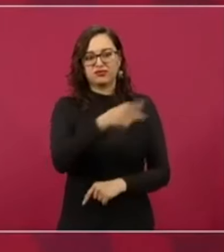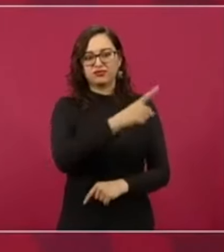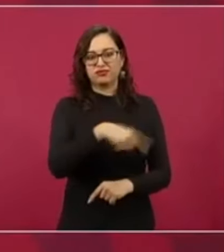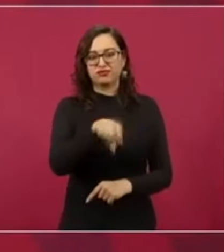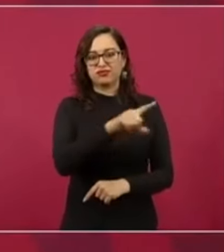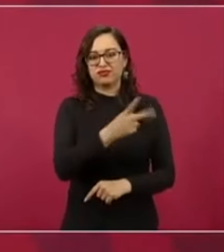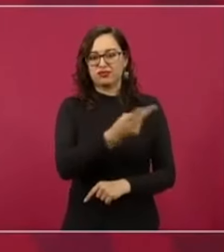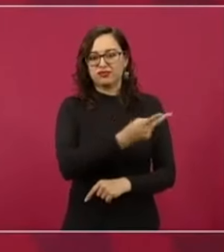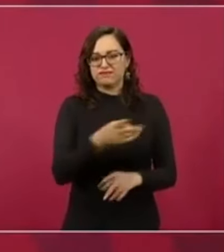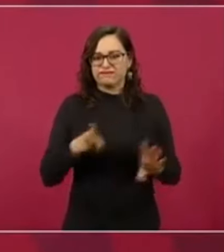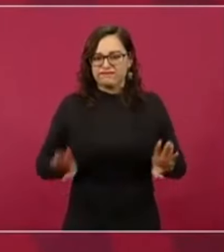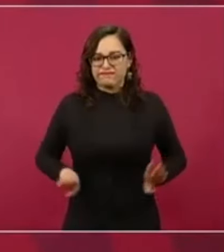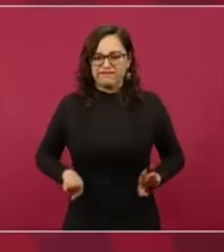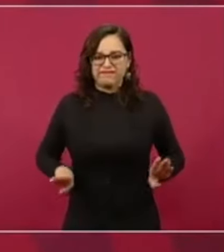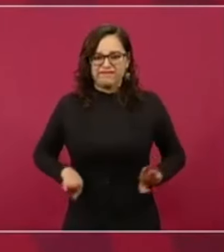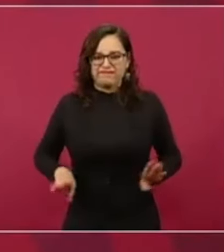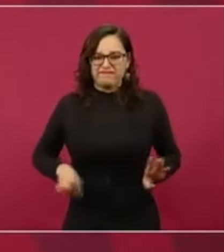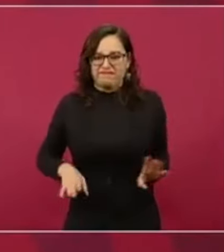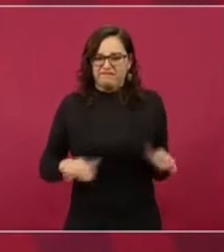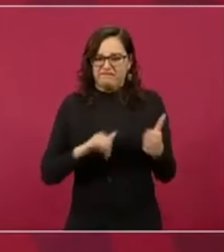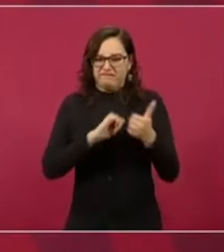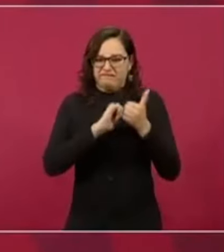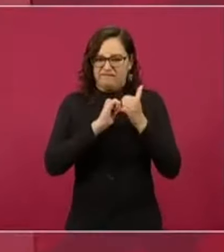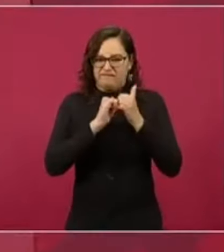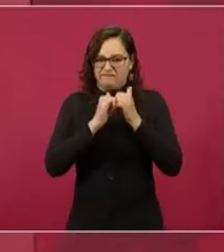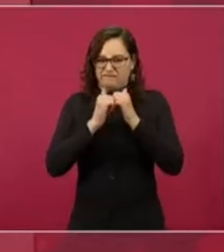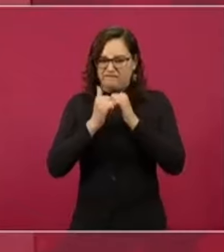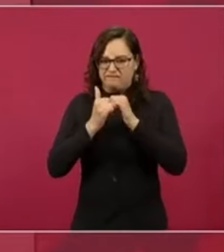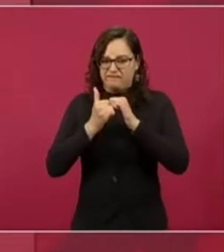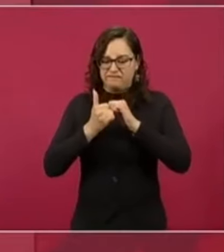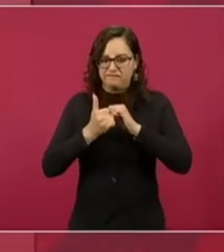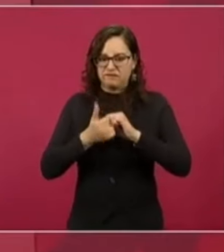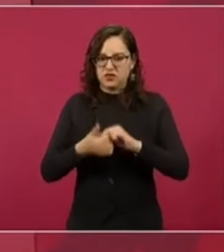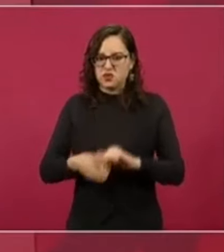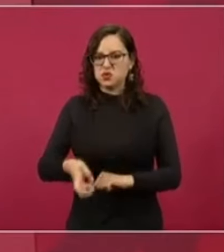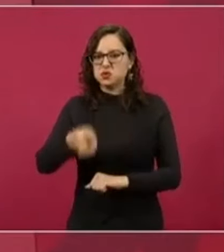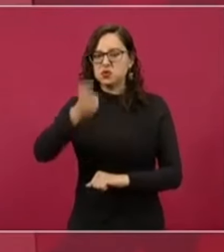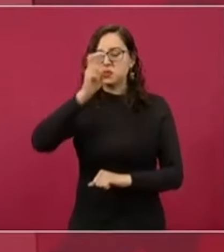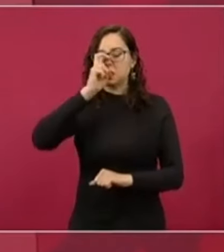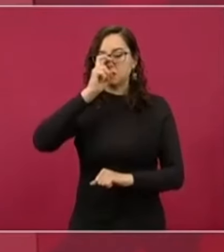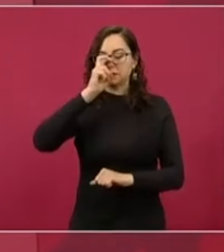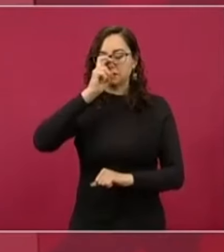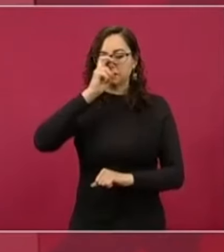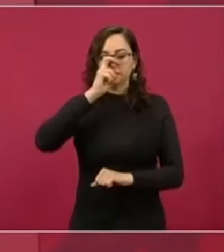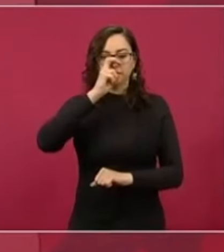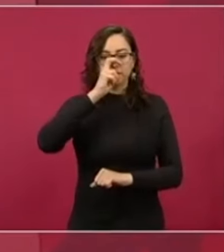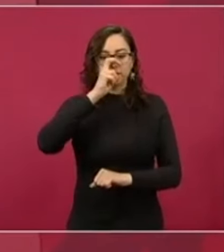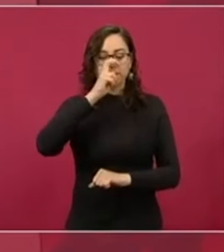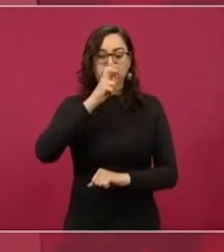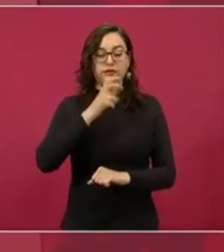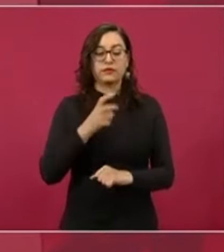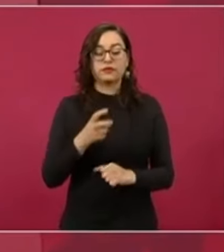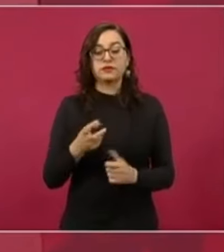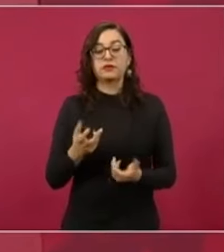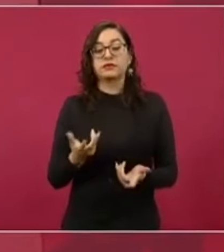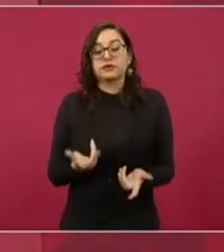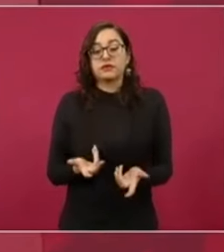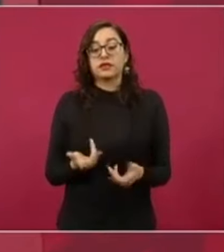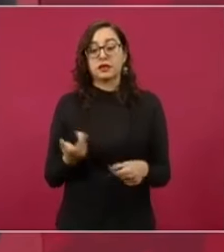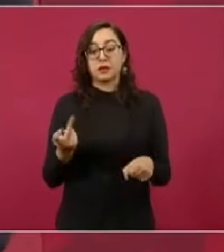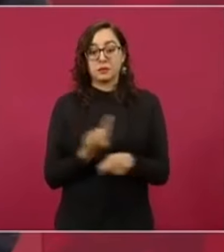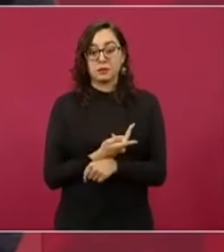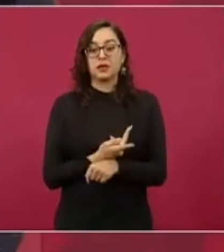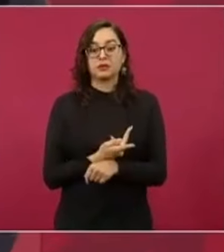y llamaron antes que Francisco Madero